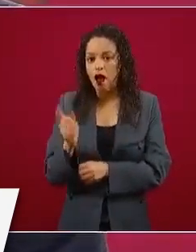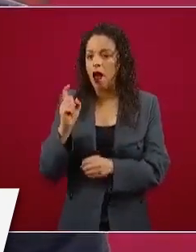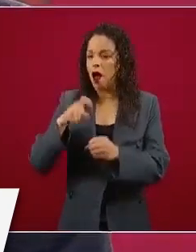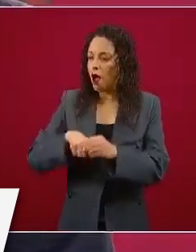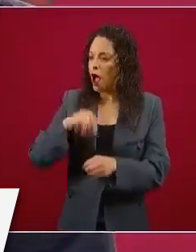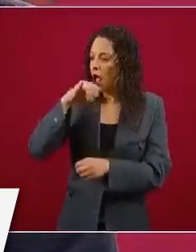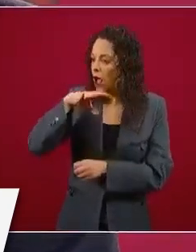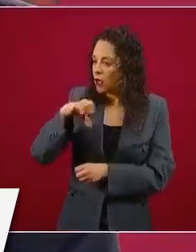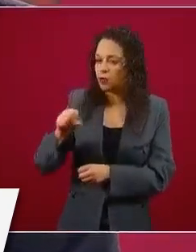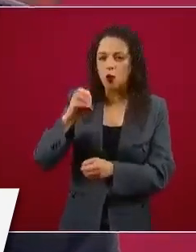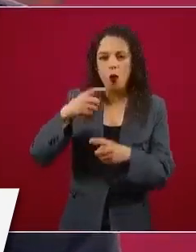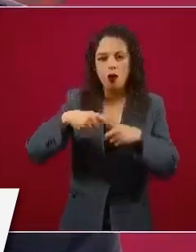importante. Gracias. Gracias. Gracias. Gracias.